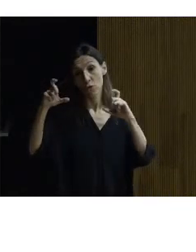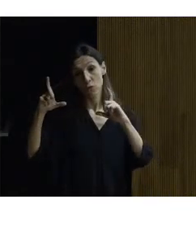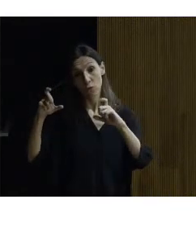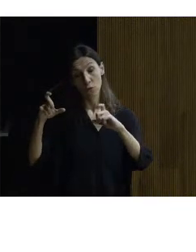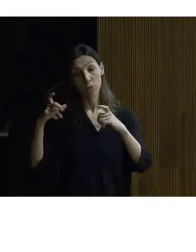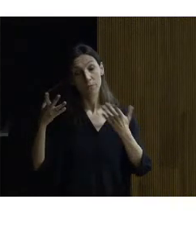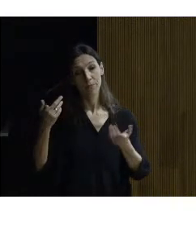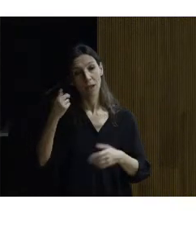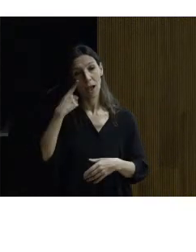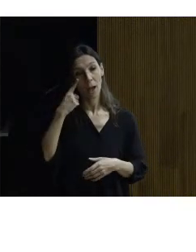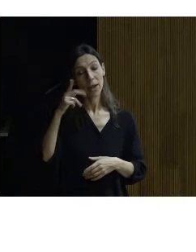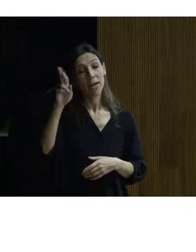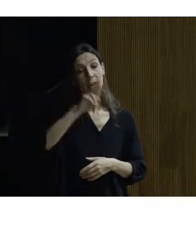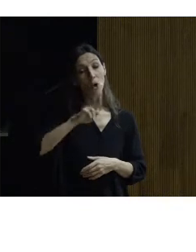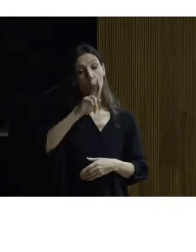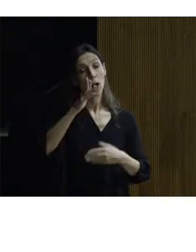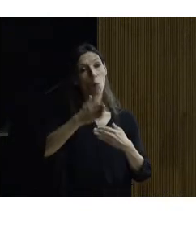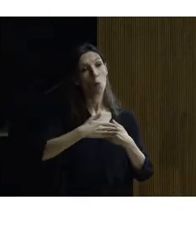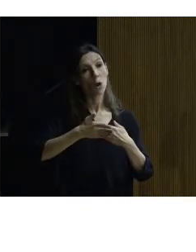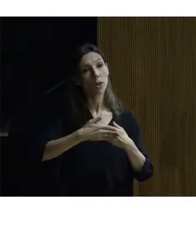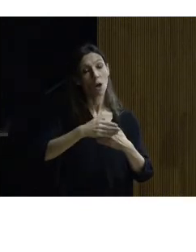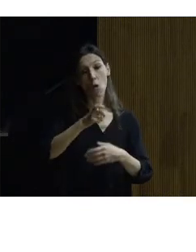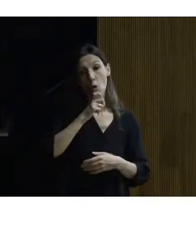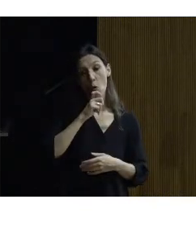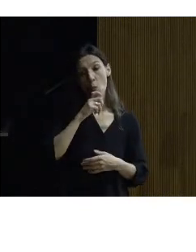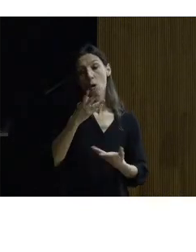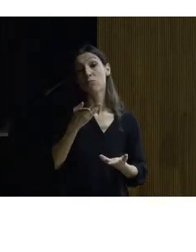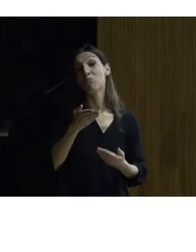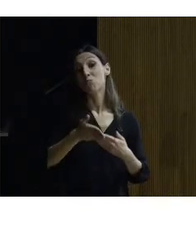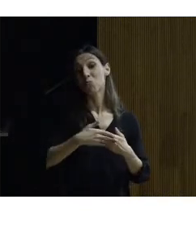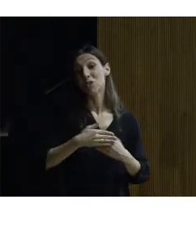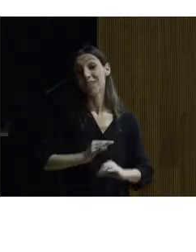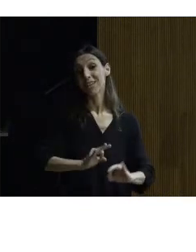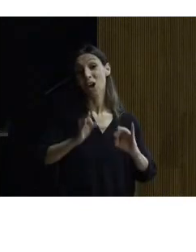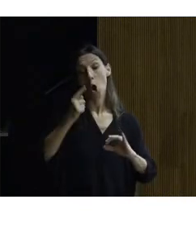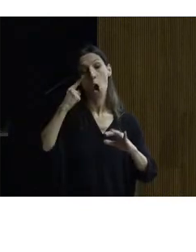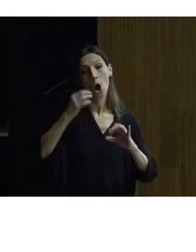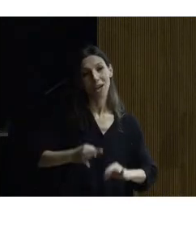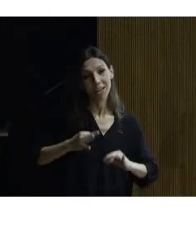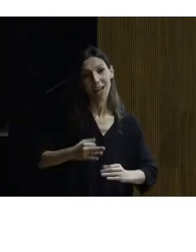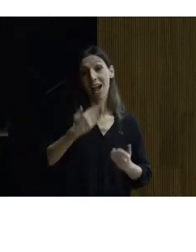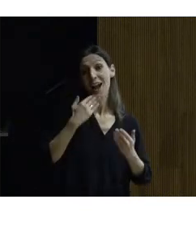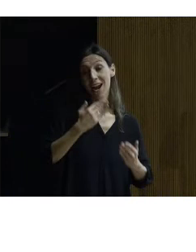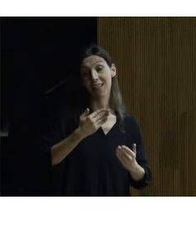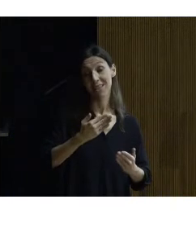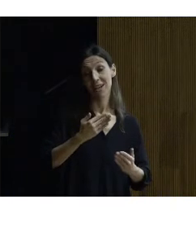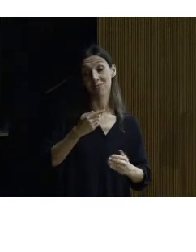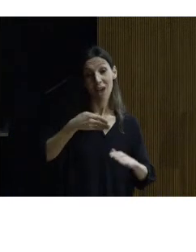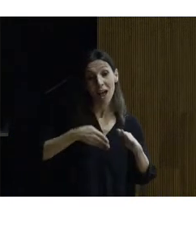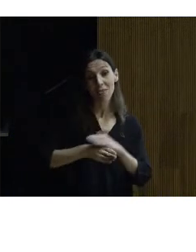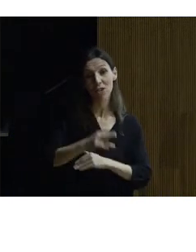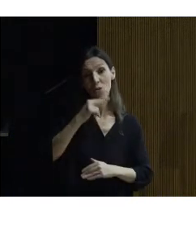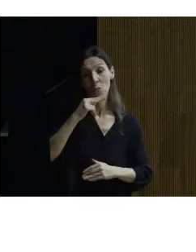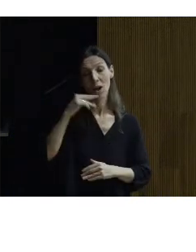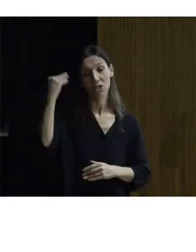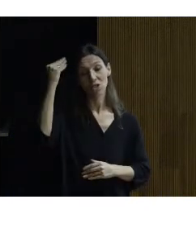se recuperó la puerta aproximadamente original y con eso se llegaron a acceso a estos baños árabes que tienen ustedes